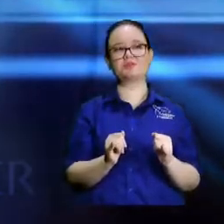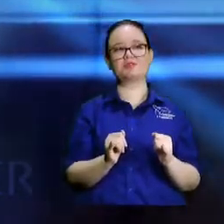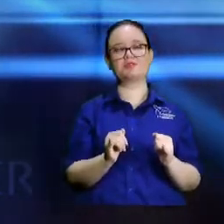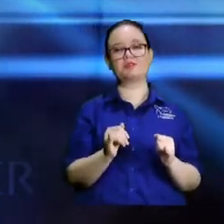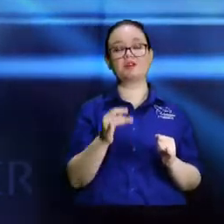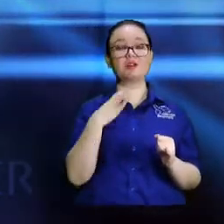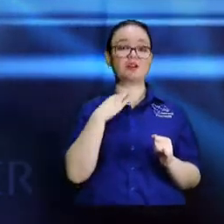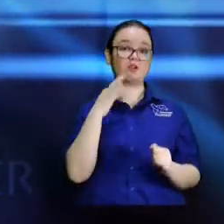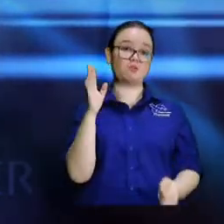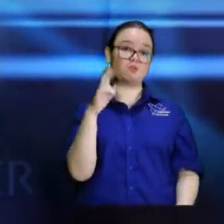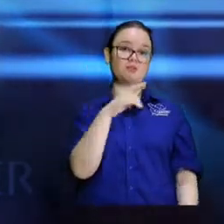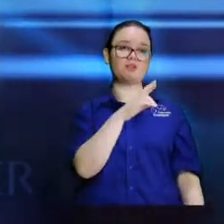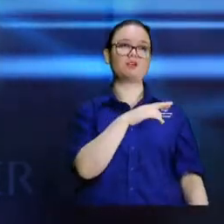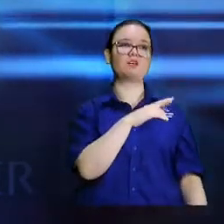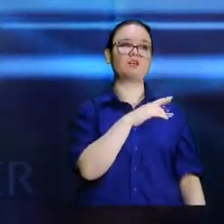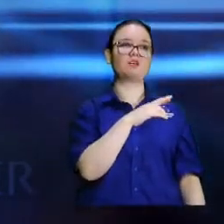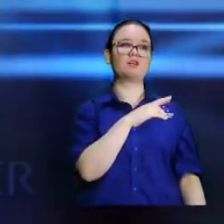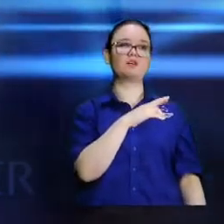Ropa extraña.